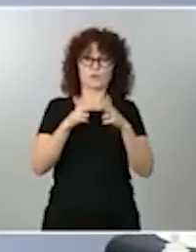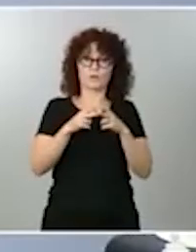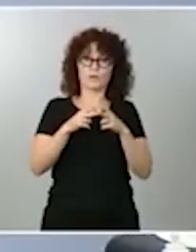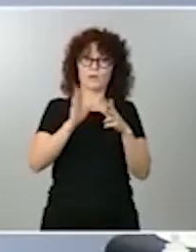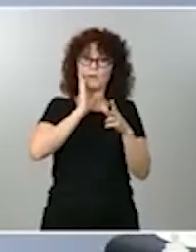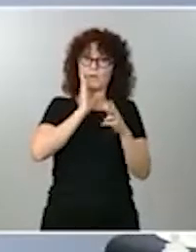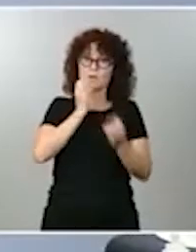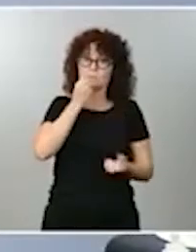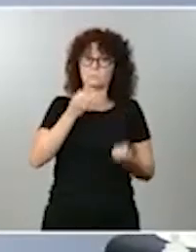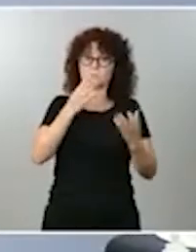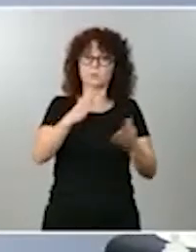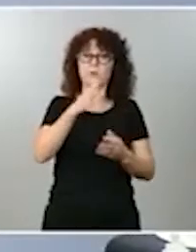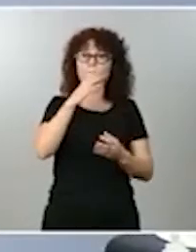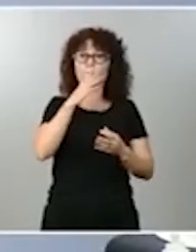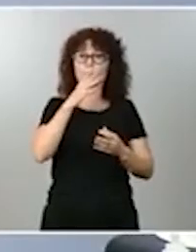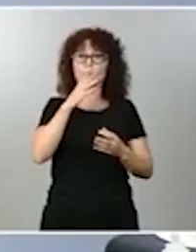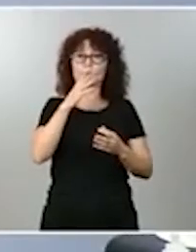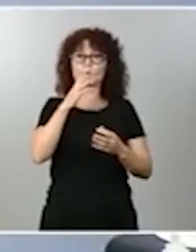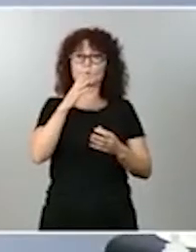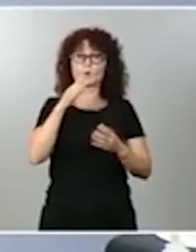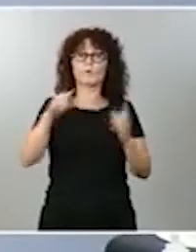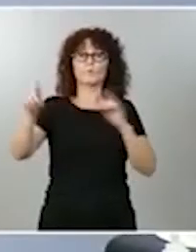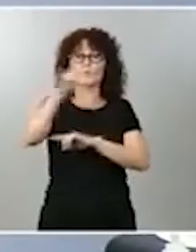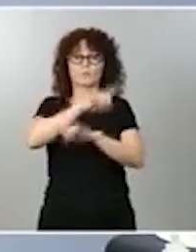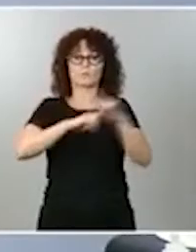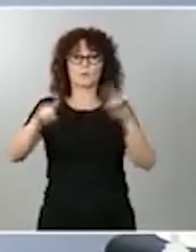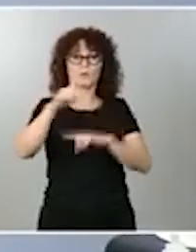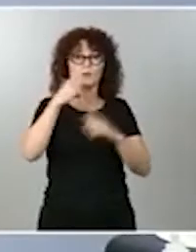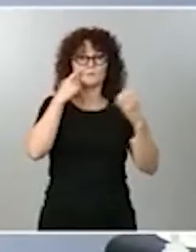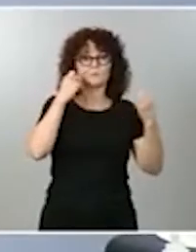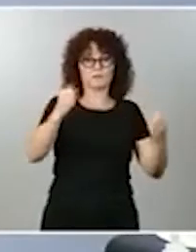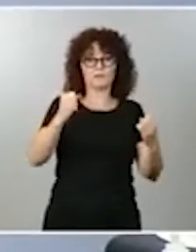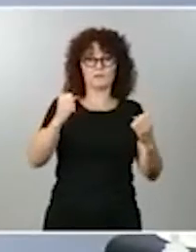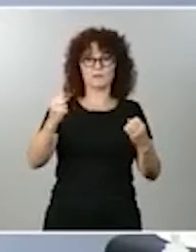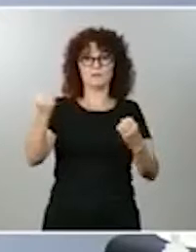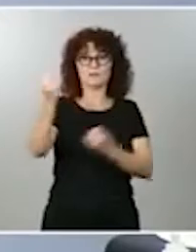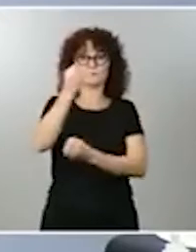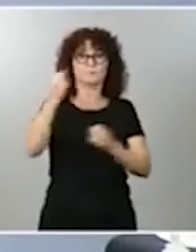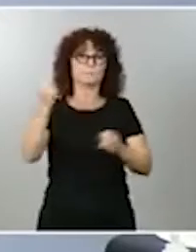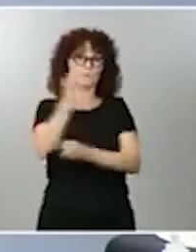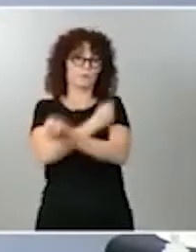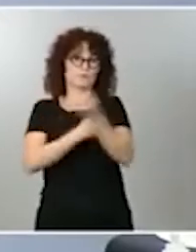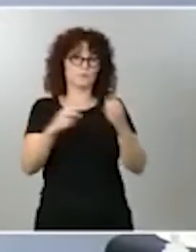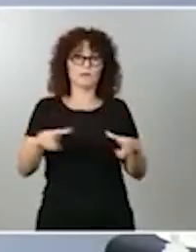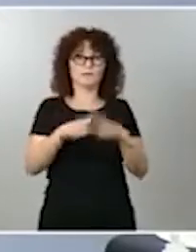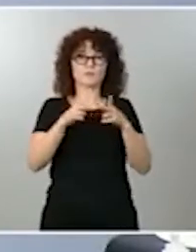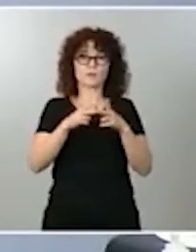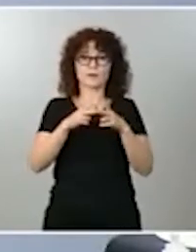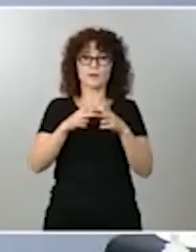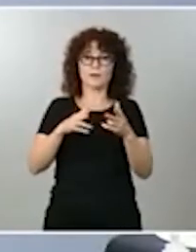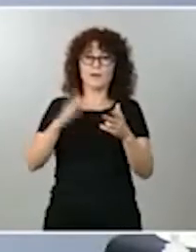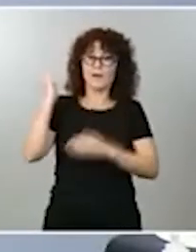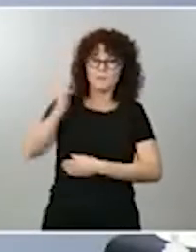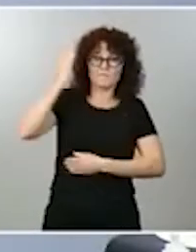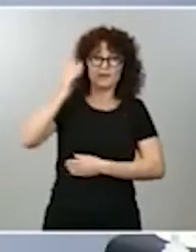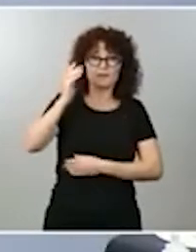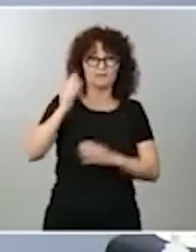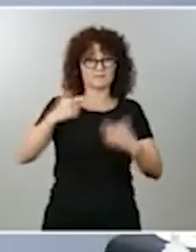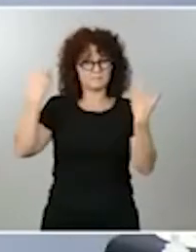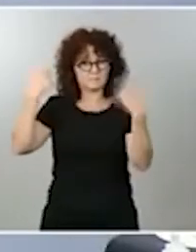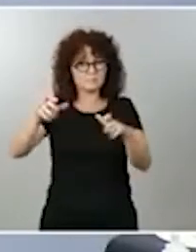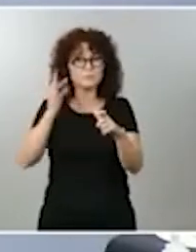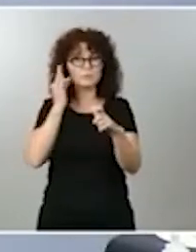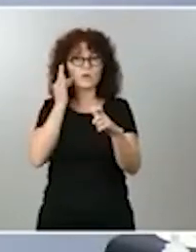emergencia sanitaria, social, económica, está afectando de forma particular y de forma especial a las mujeres. No es una particularidad de esta crisis.